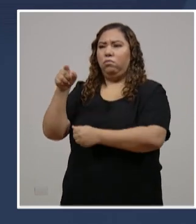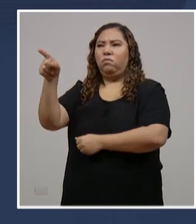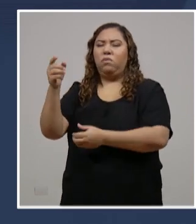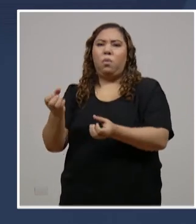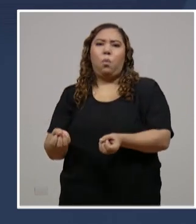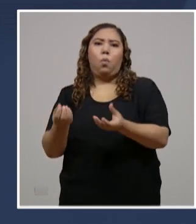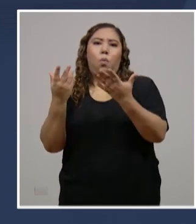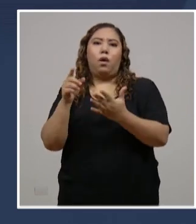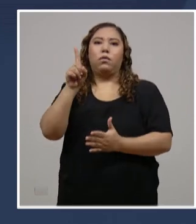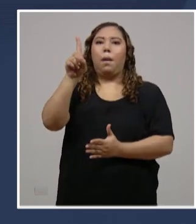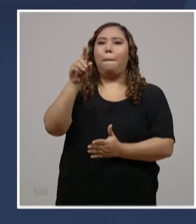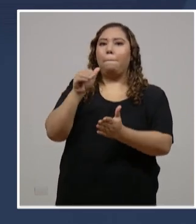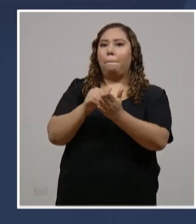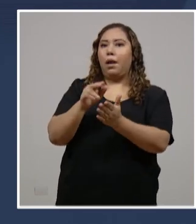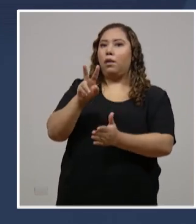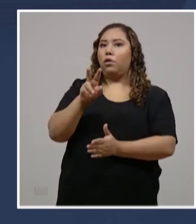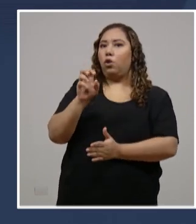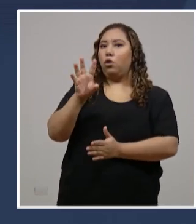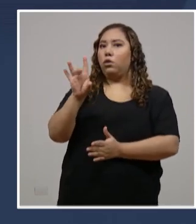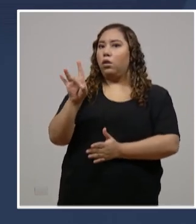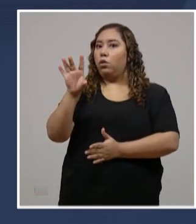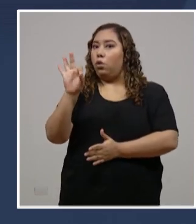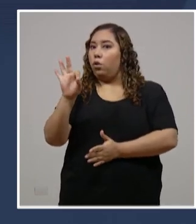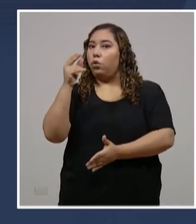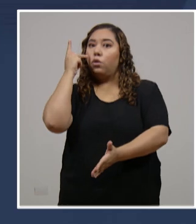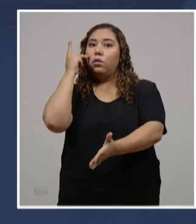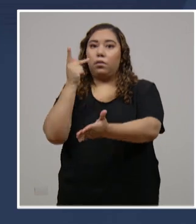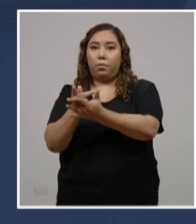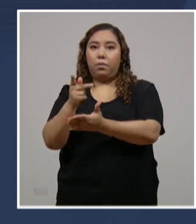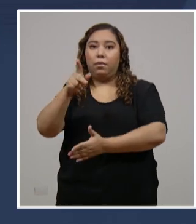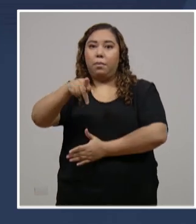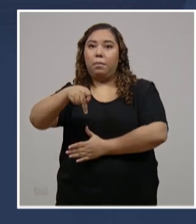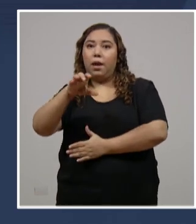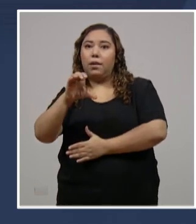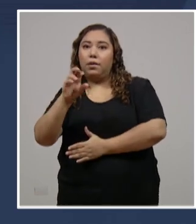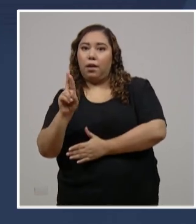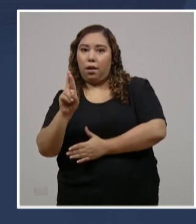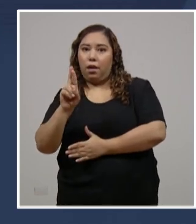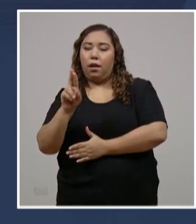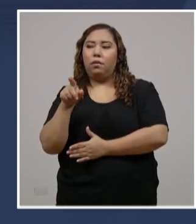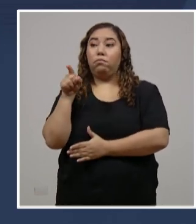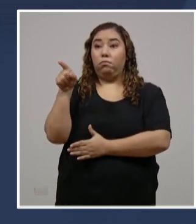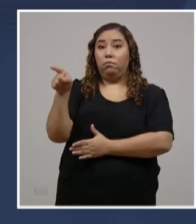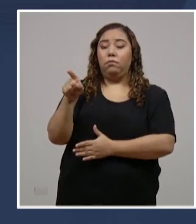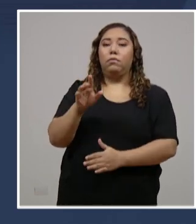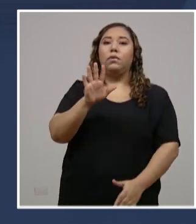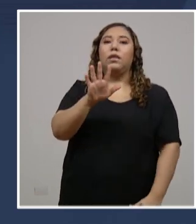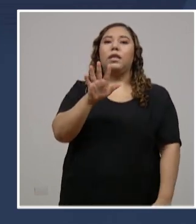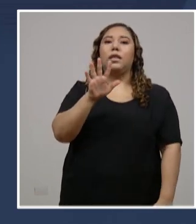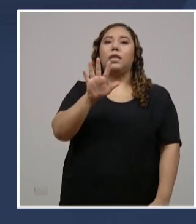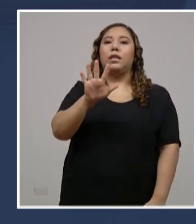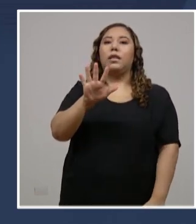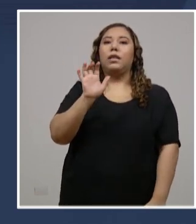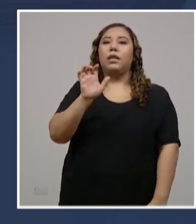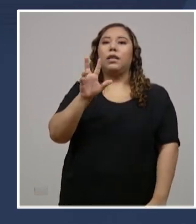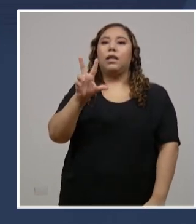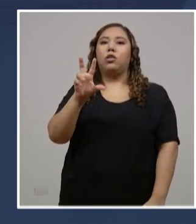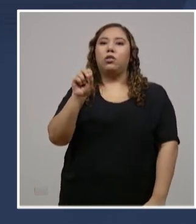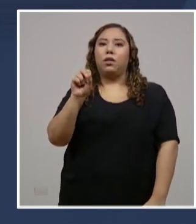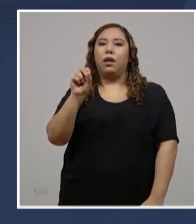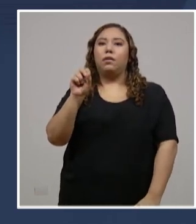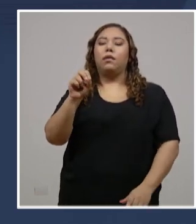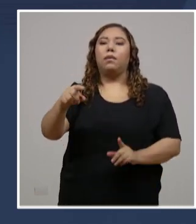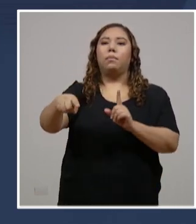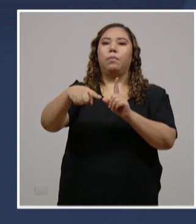de 1,289 pruebas de PCR. De estas, 530 dieron un